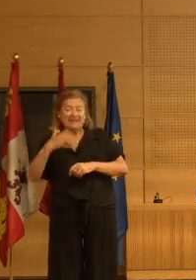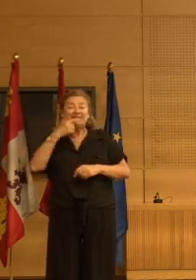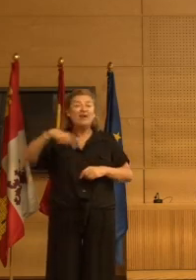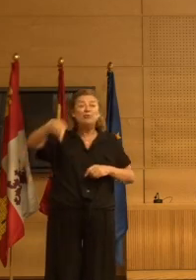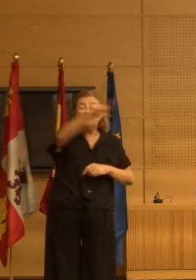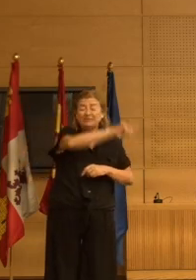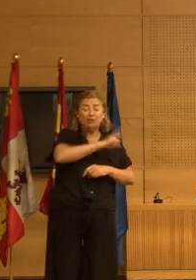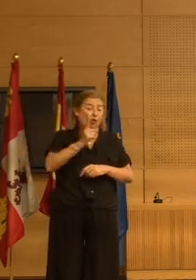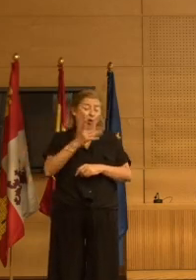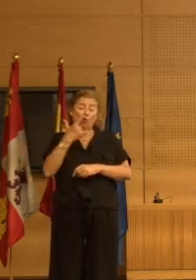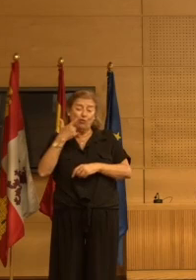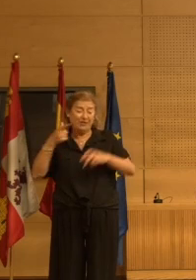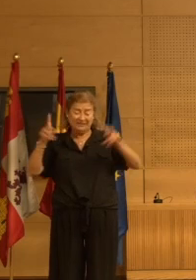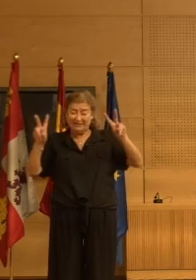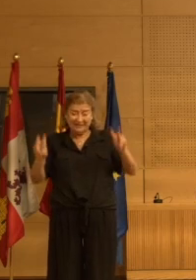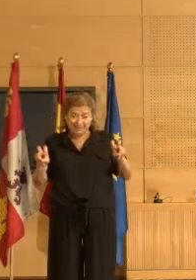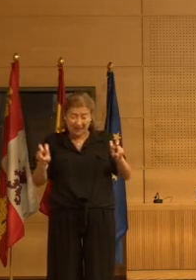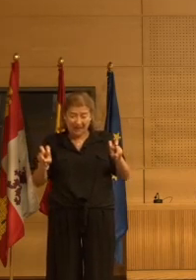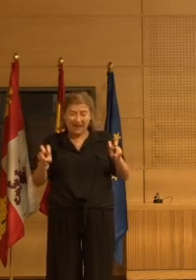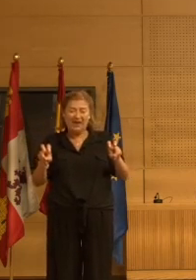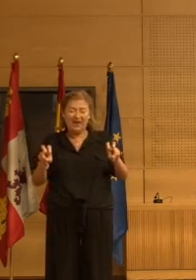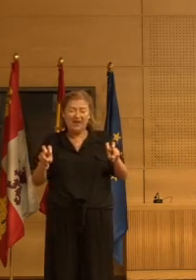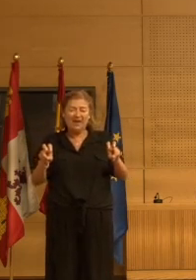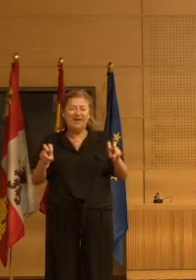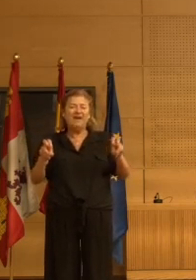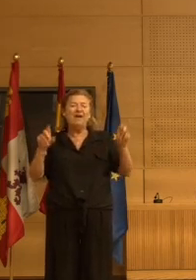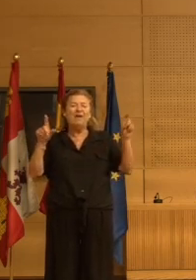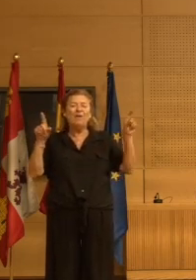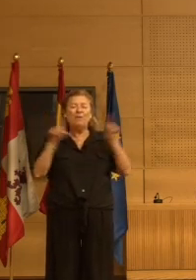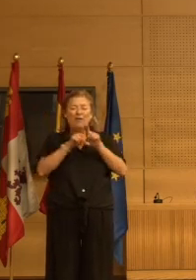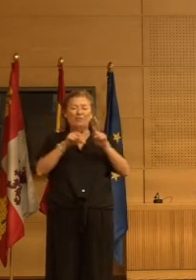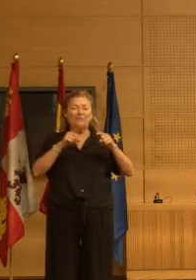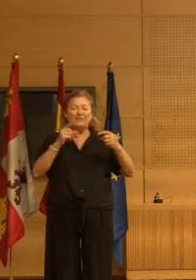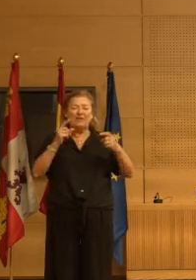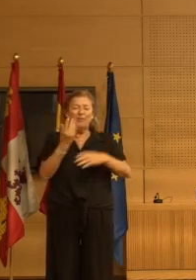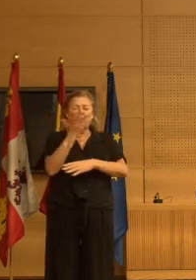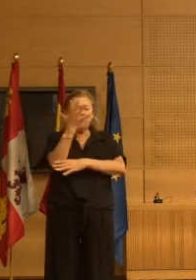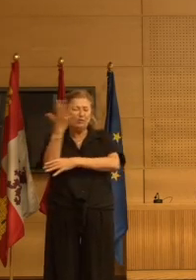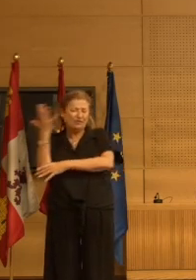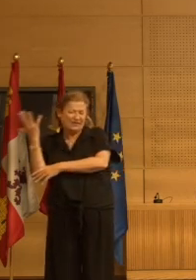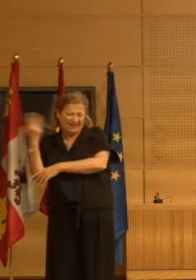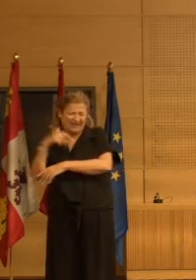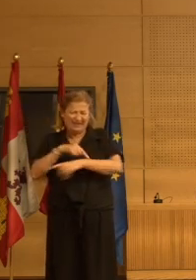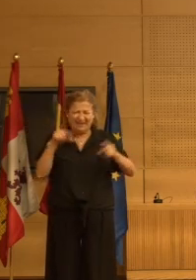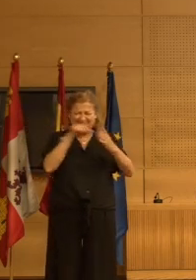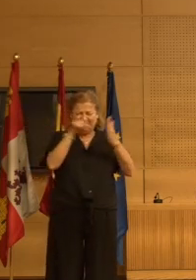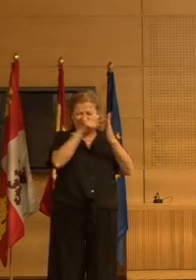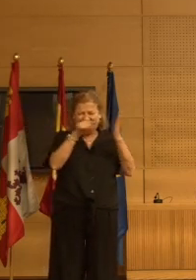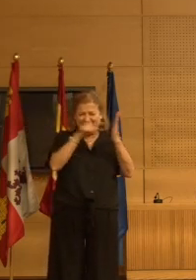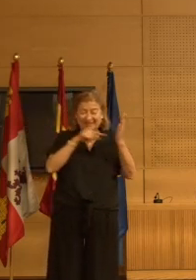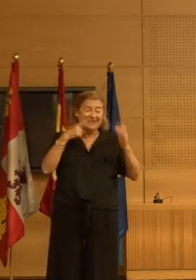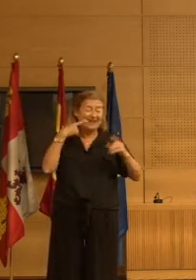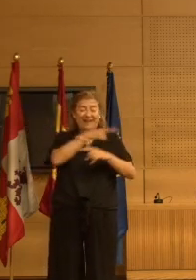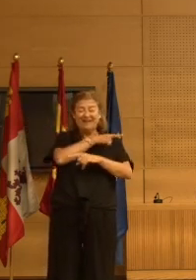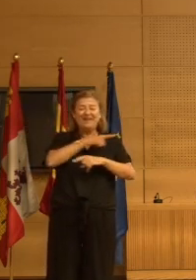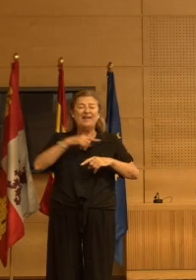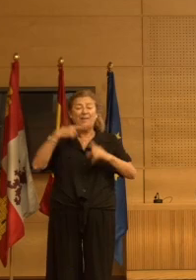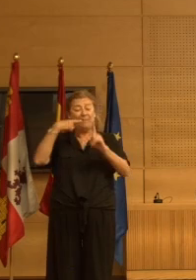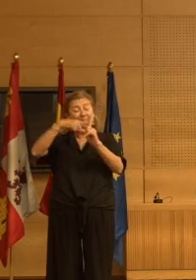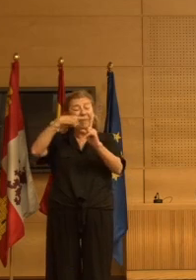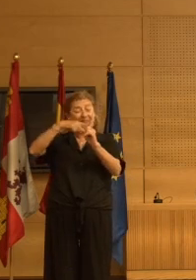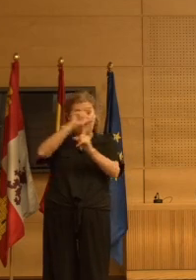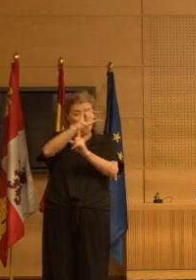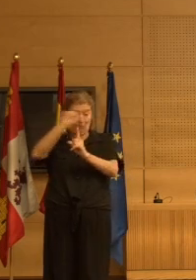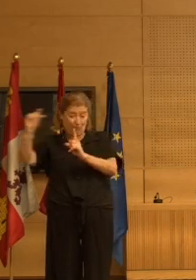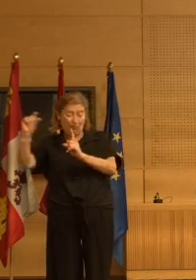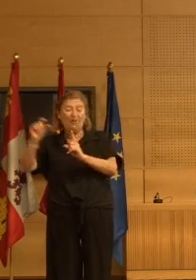un bosque de rayas, un forest plot, pues aquí el efecto neutro estaría justo en la línea del medio.